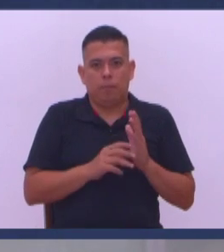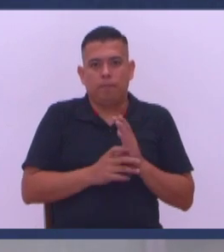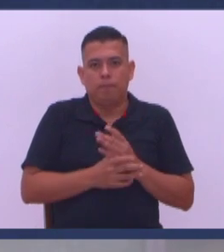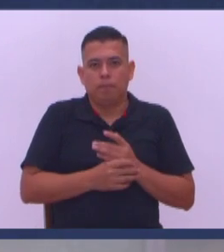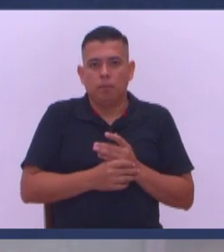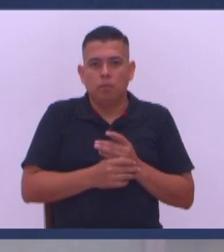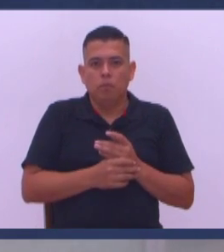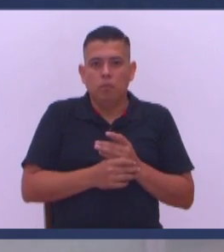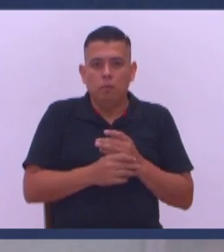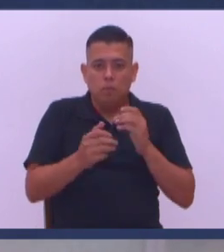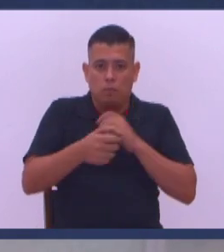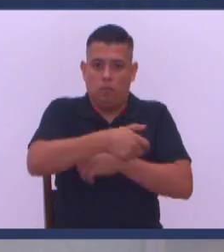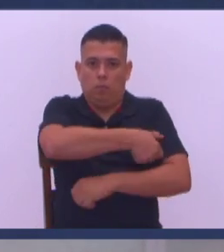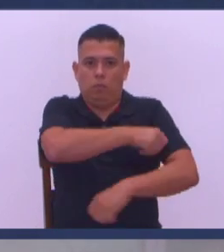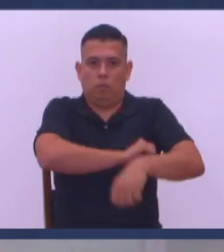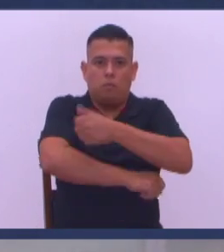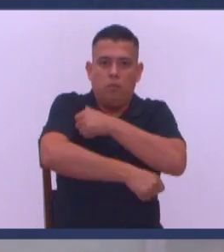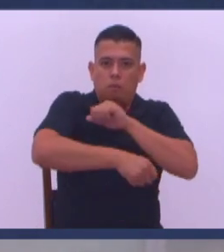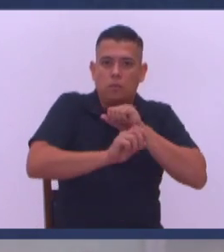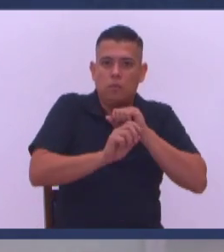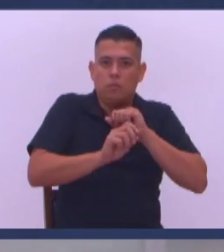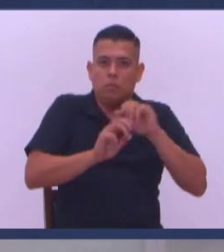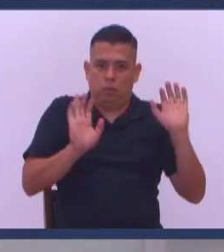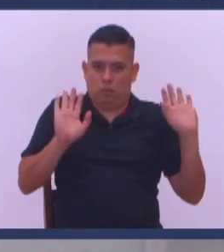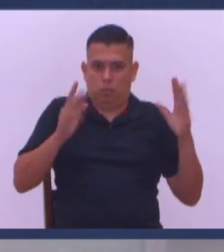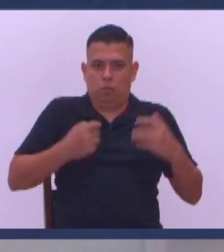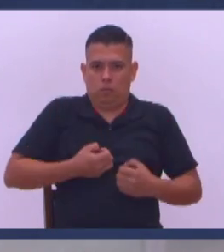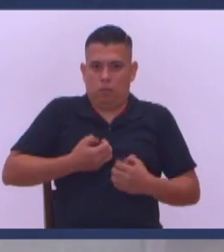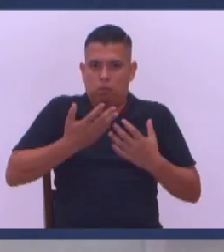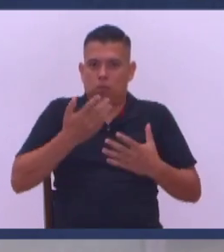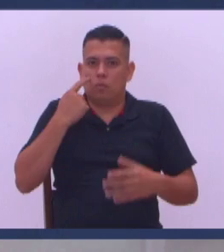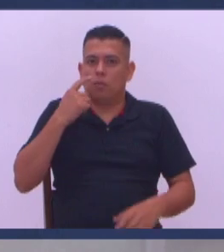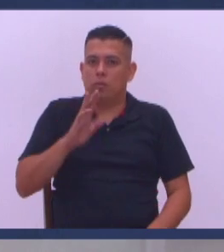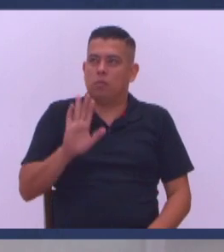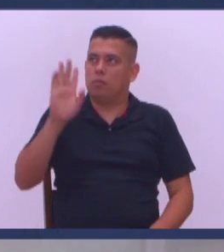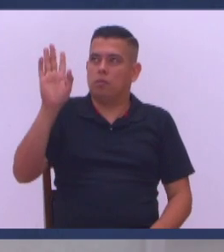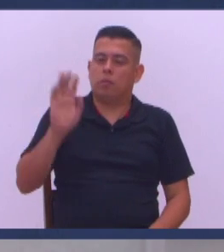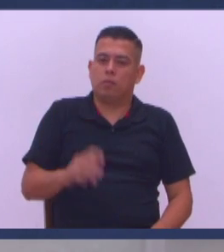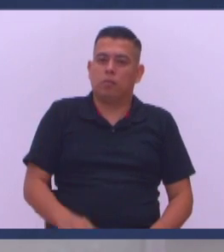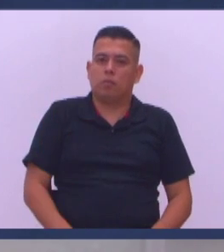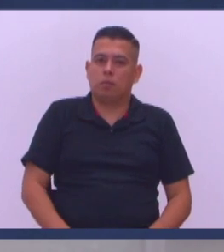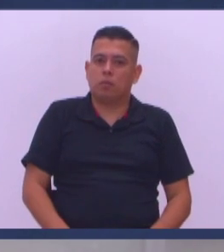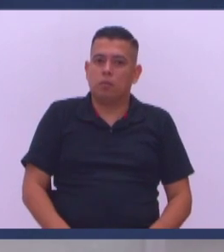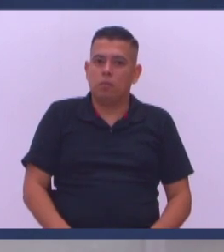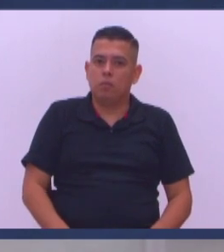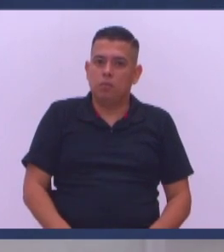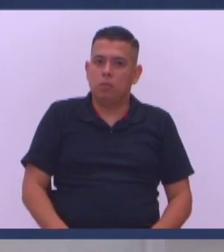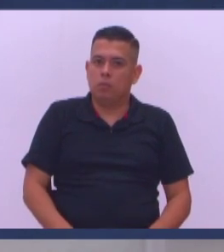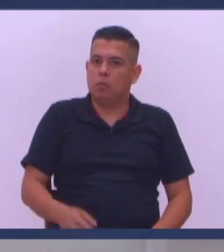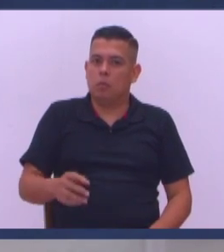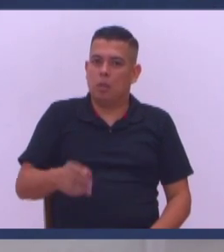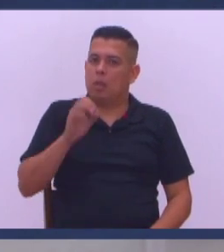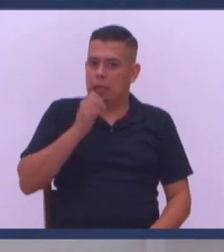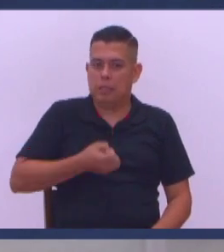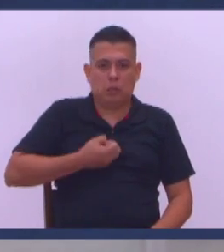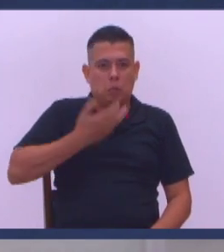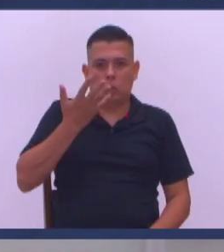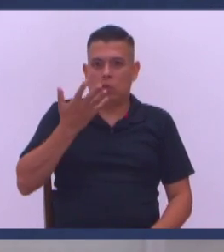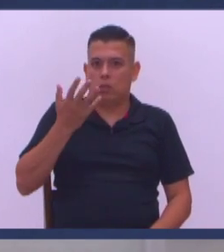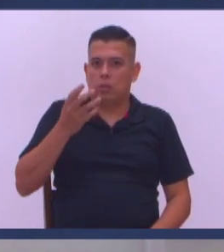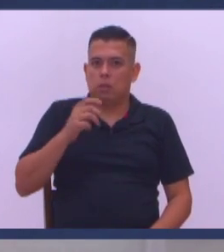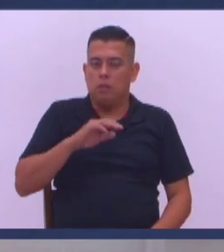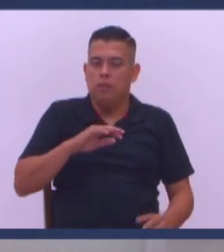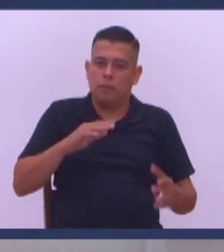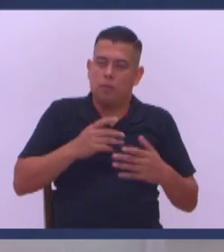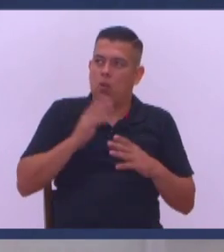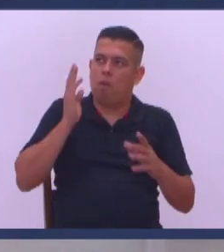término De valentía No de un animal Más machos Que van claro Al Señor O le